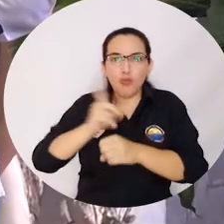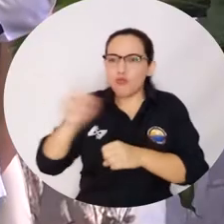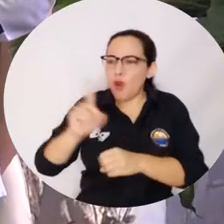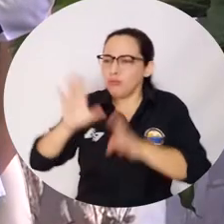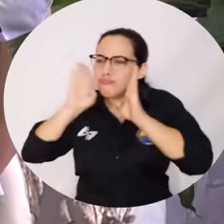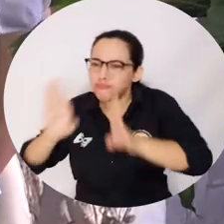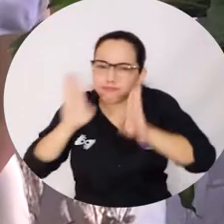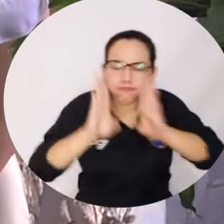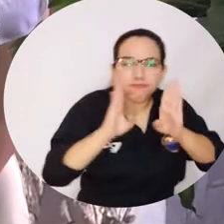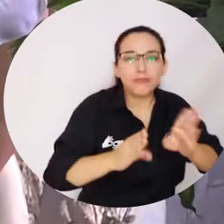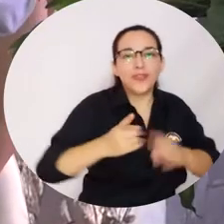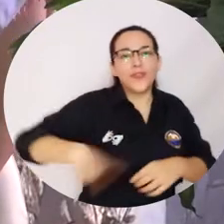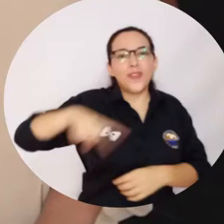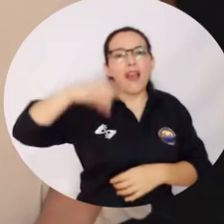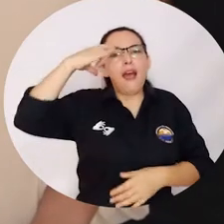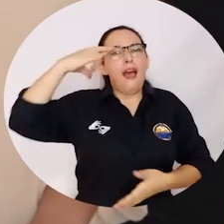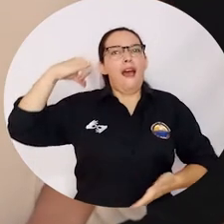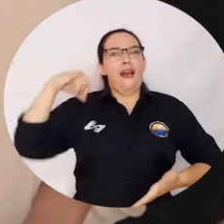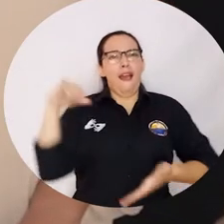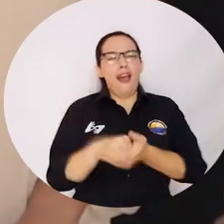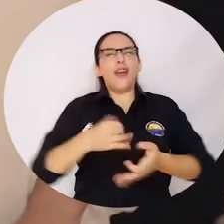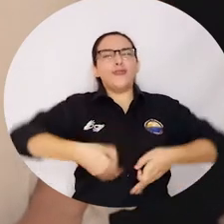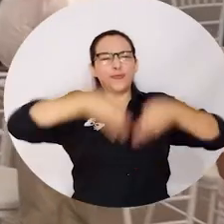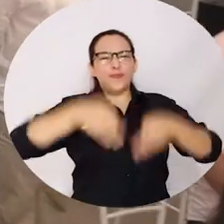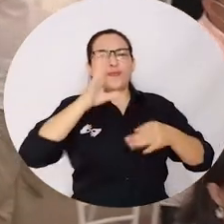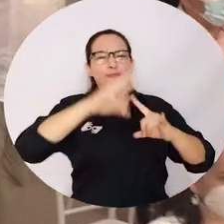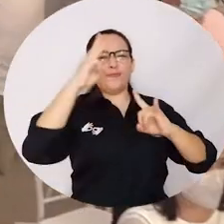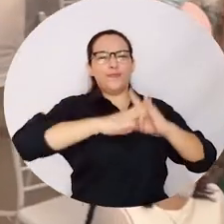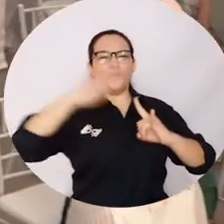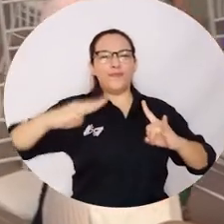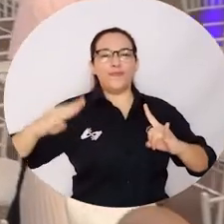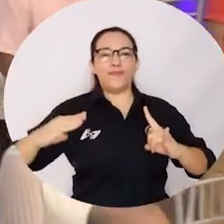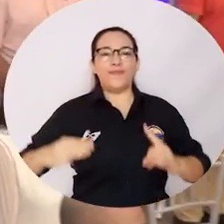Muchas gracias por creer en lo que estamos haciendo en la universidad.